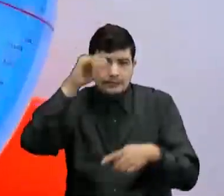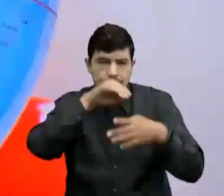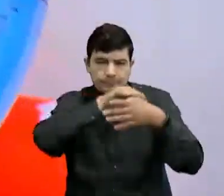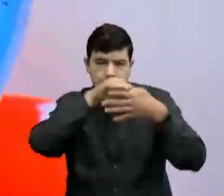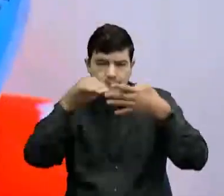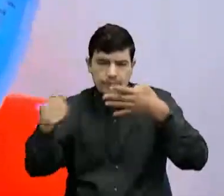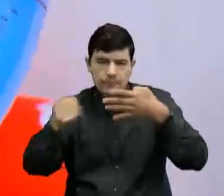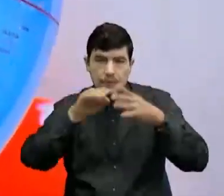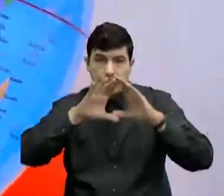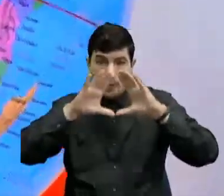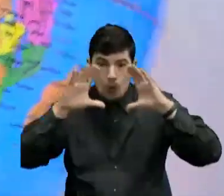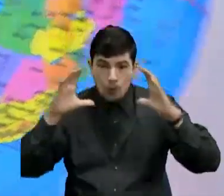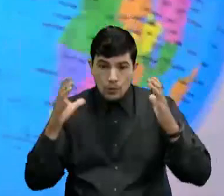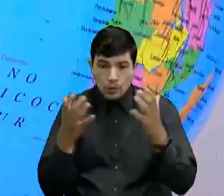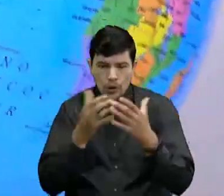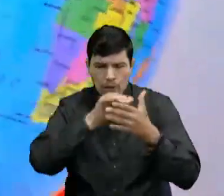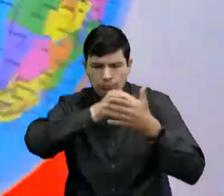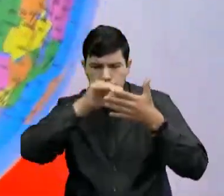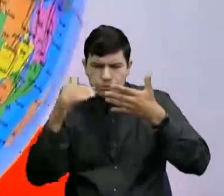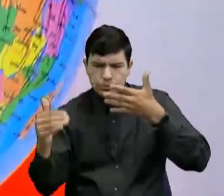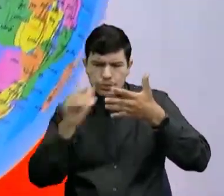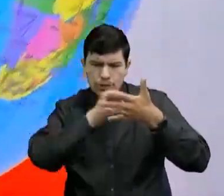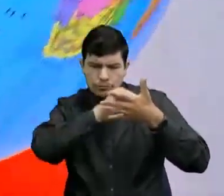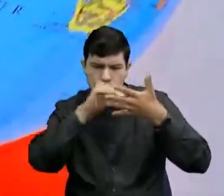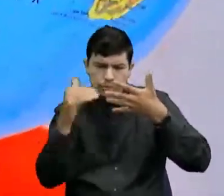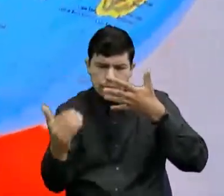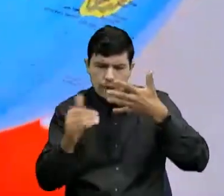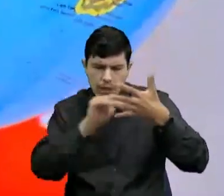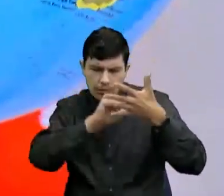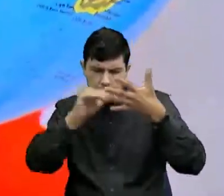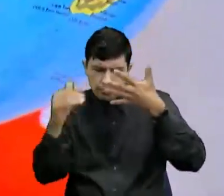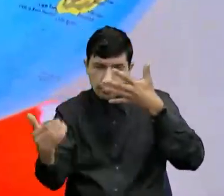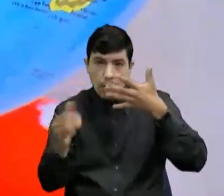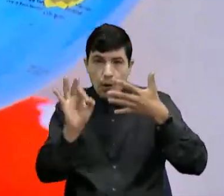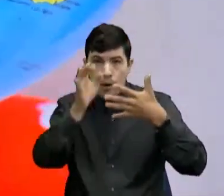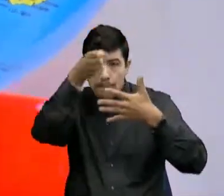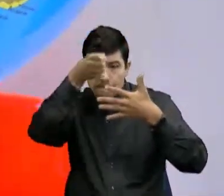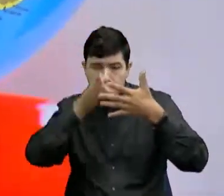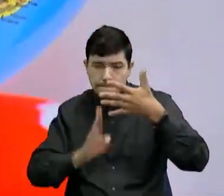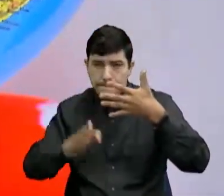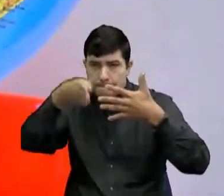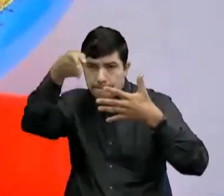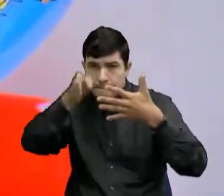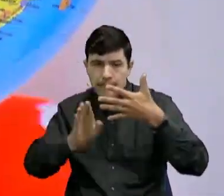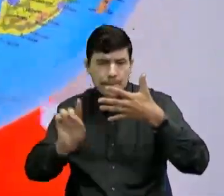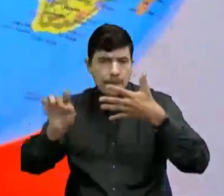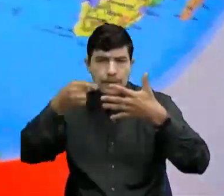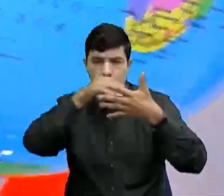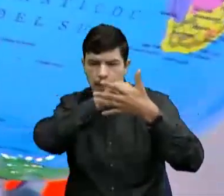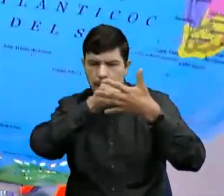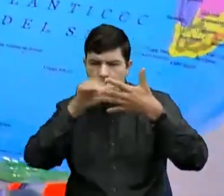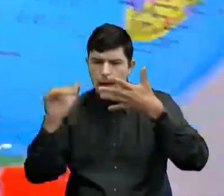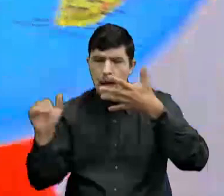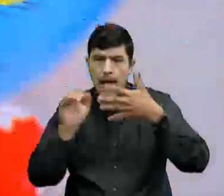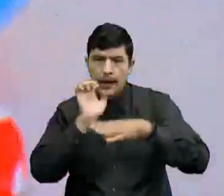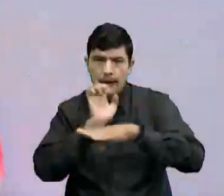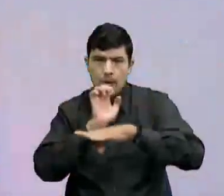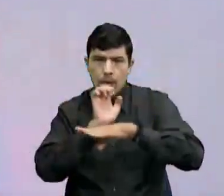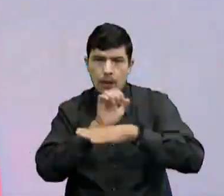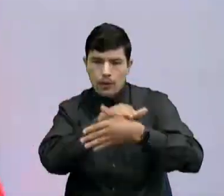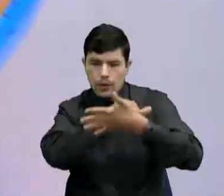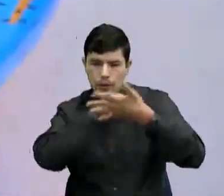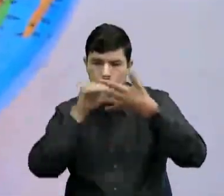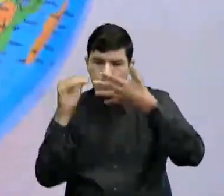La superficie Del planeta Imaginar es porque Solo aparecen en los mapas Que son La principal Es la línea Del ecuador Que los